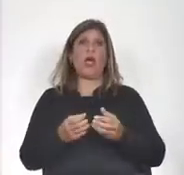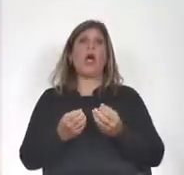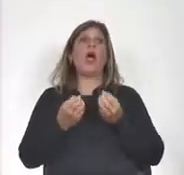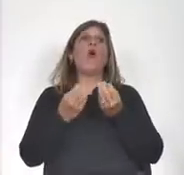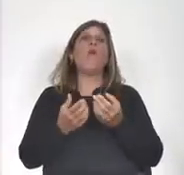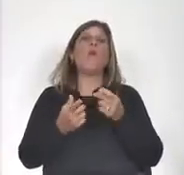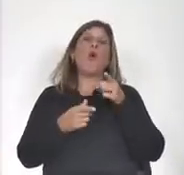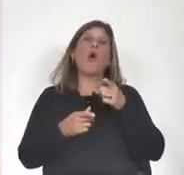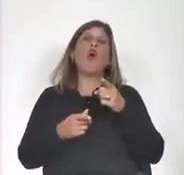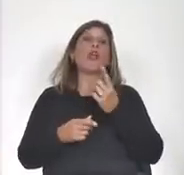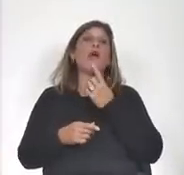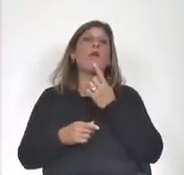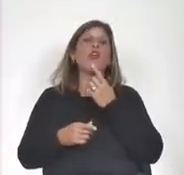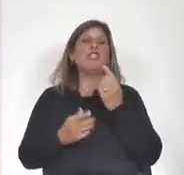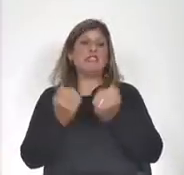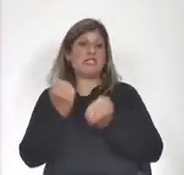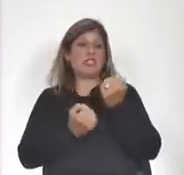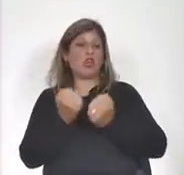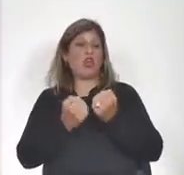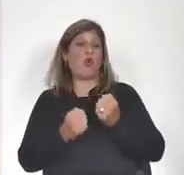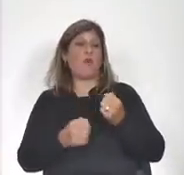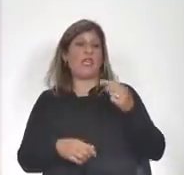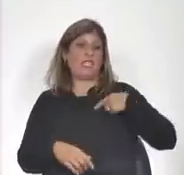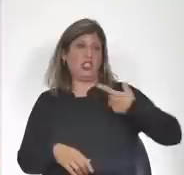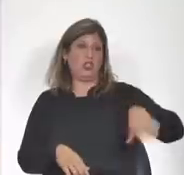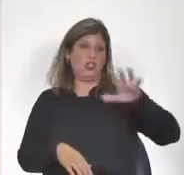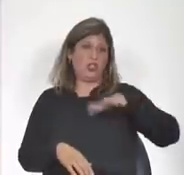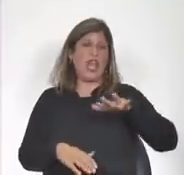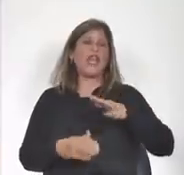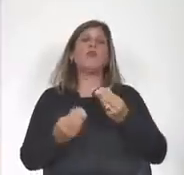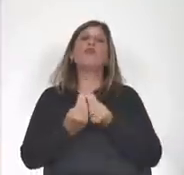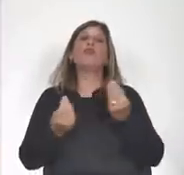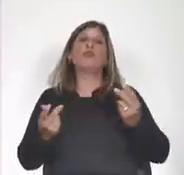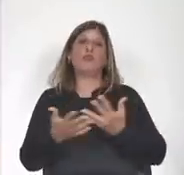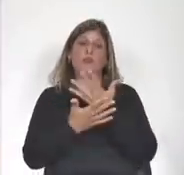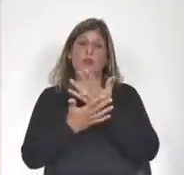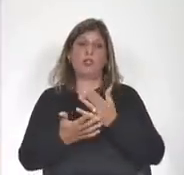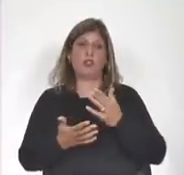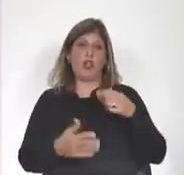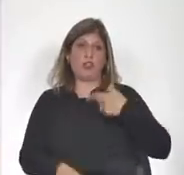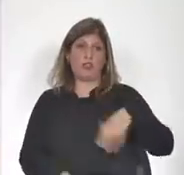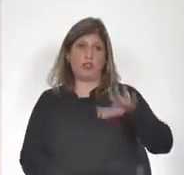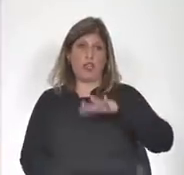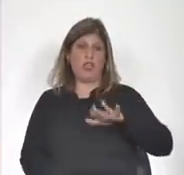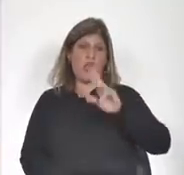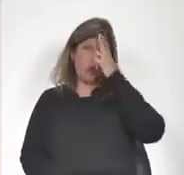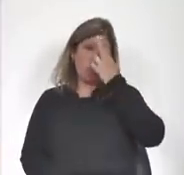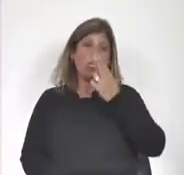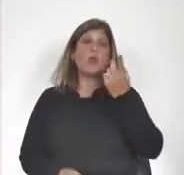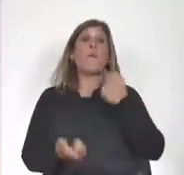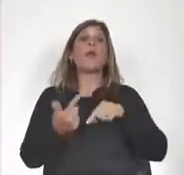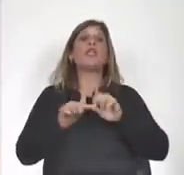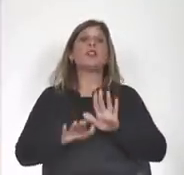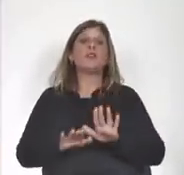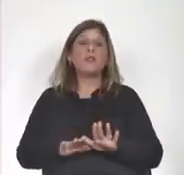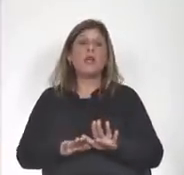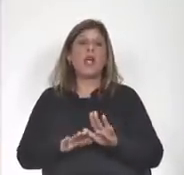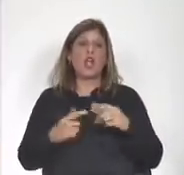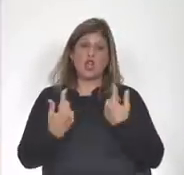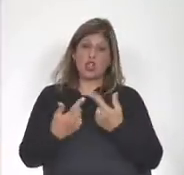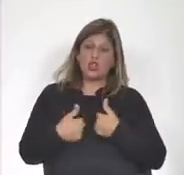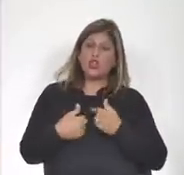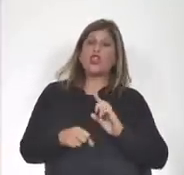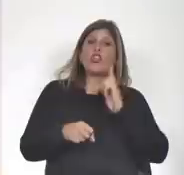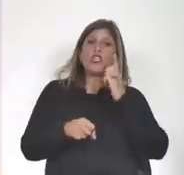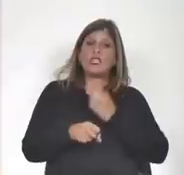políticas económicas y sociales de este gobierno y hay mucho sufrimiento en la sociedad uruguaya. Pero aún así nosotros decidimos